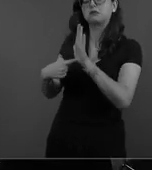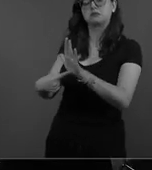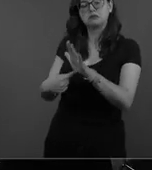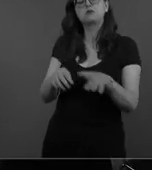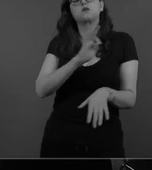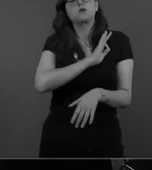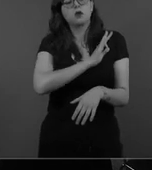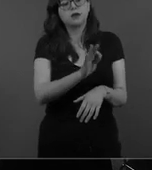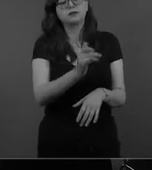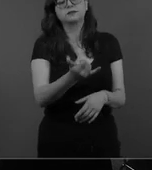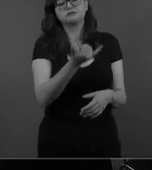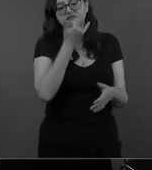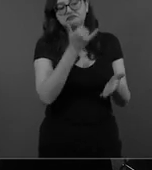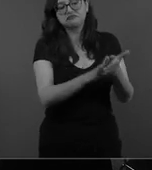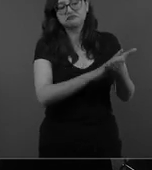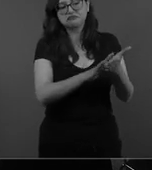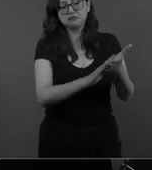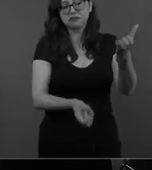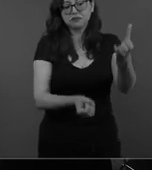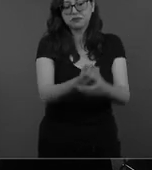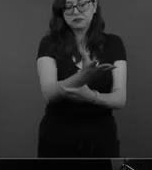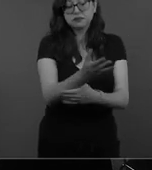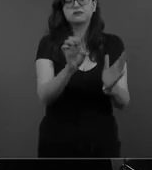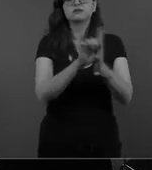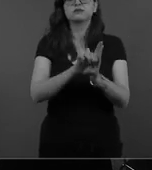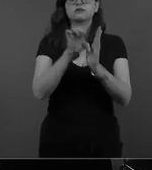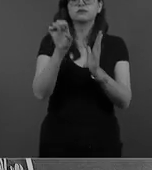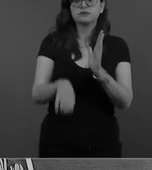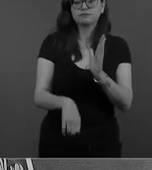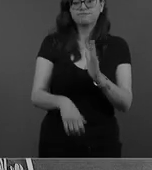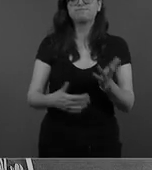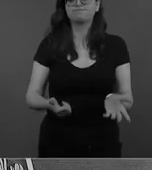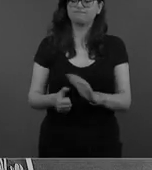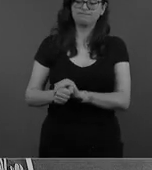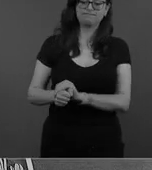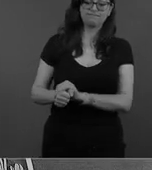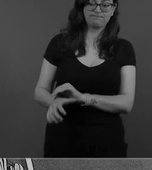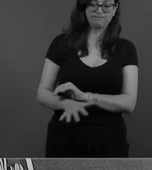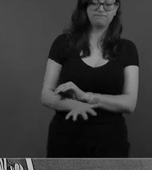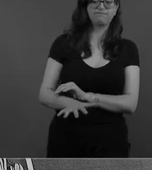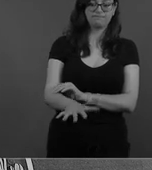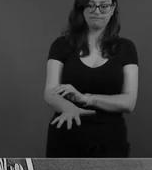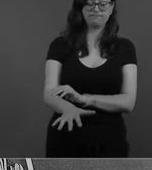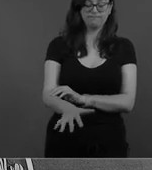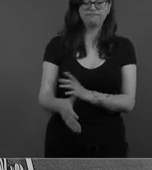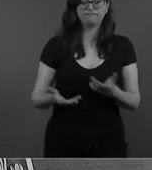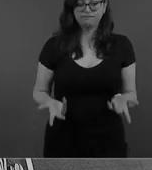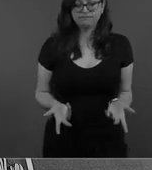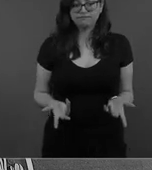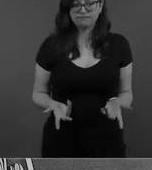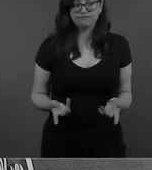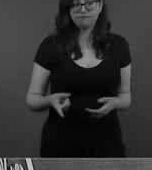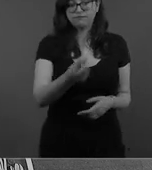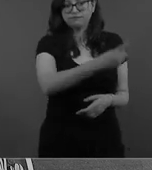hablando de casos particulares como el caso Ayotzinapa. Aquí hemos señalado, aquí hemos informado que hay un